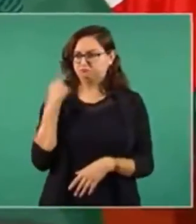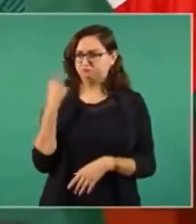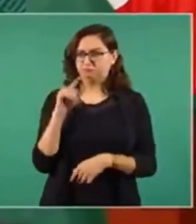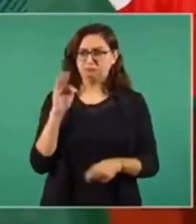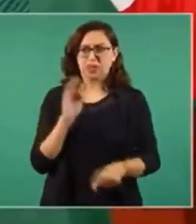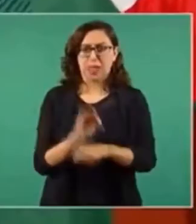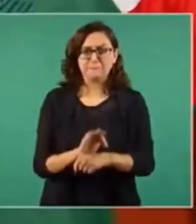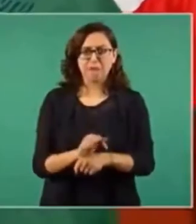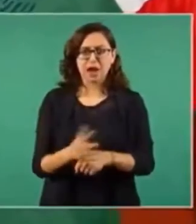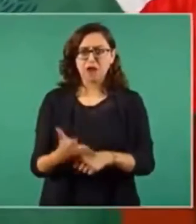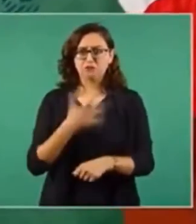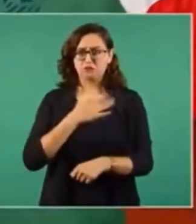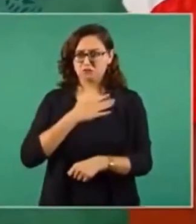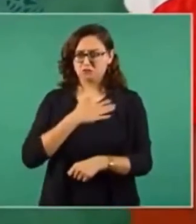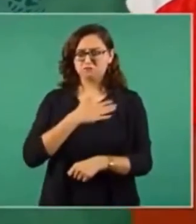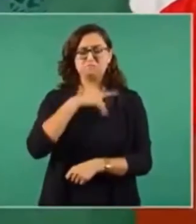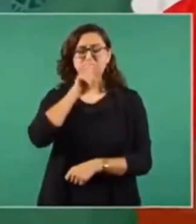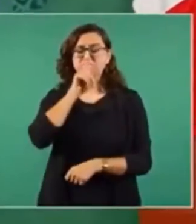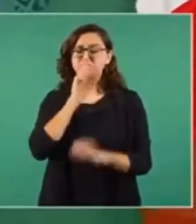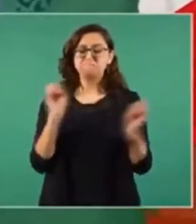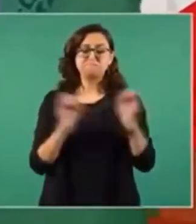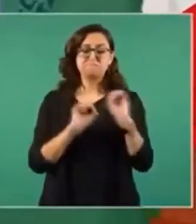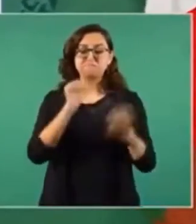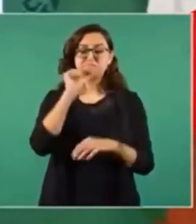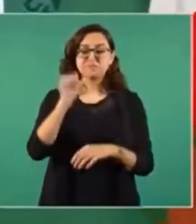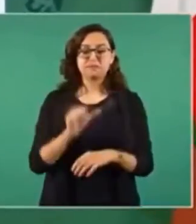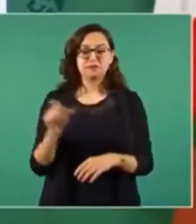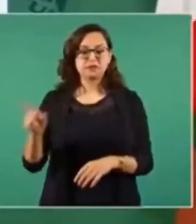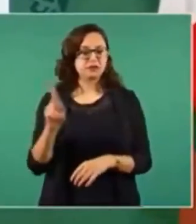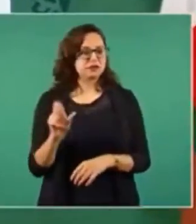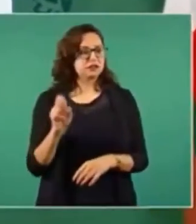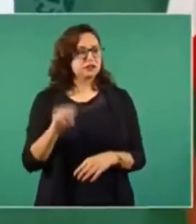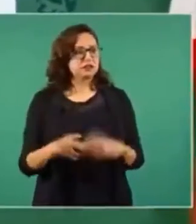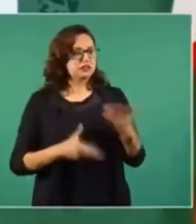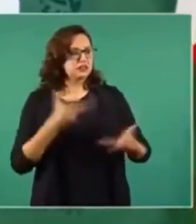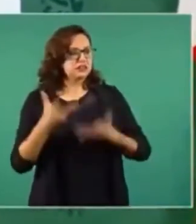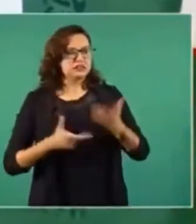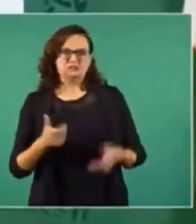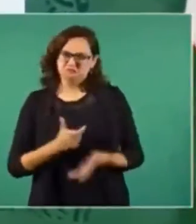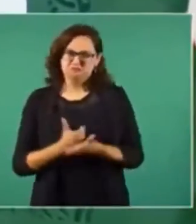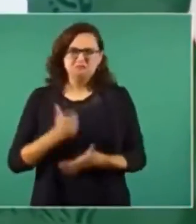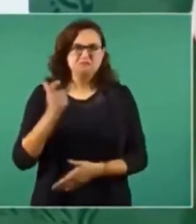¿cómo voy a amparar? El que nada debe nada teme